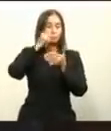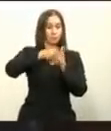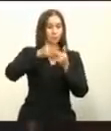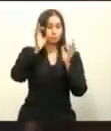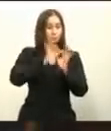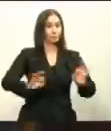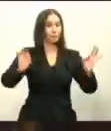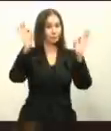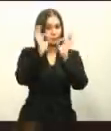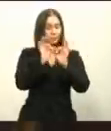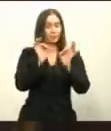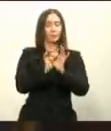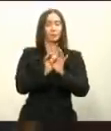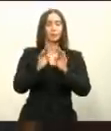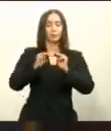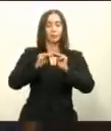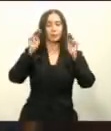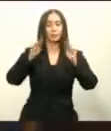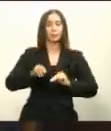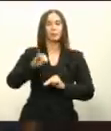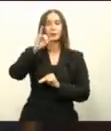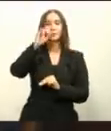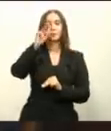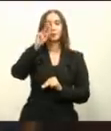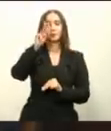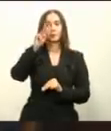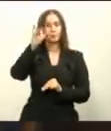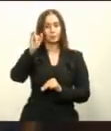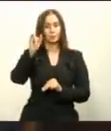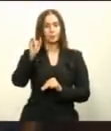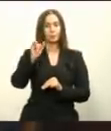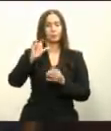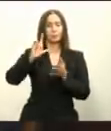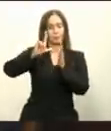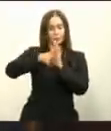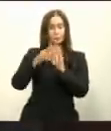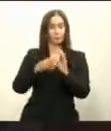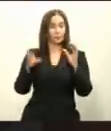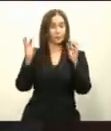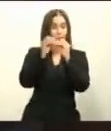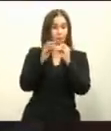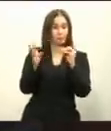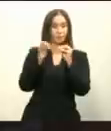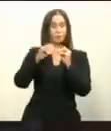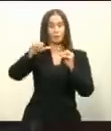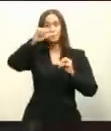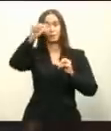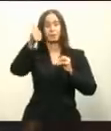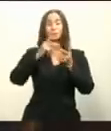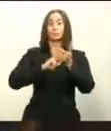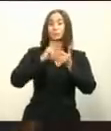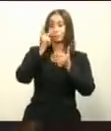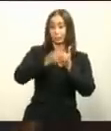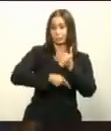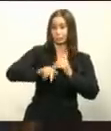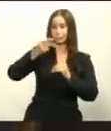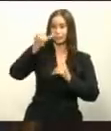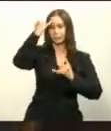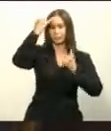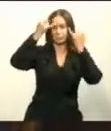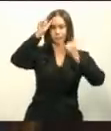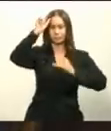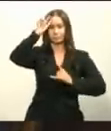INVI, el futuro Ministerio de Viviendas y Edificaciones y los otros proyectos también del Gobierno.